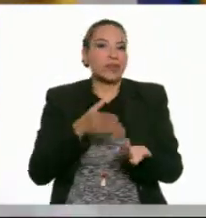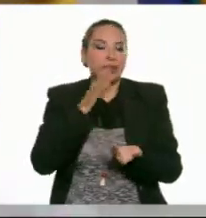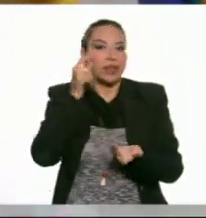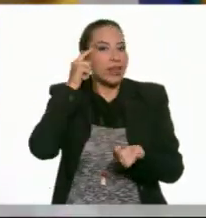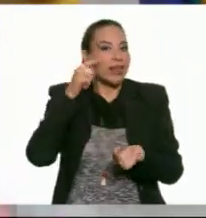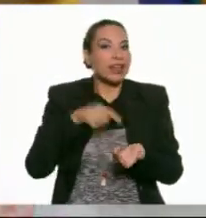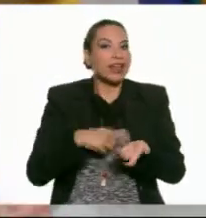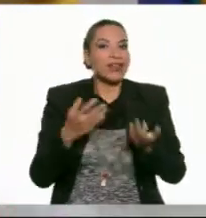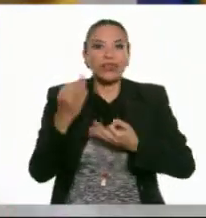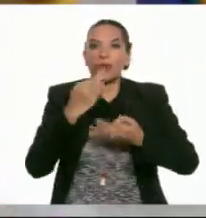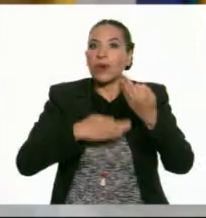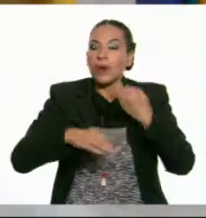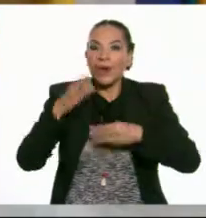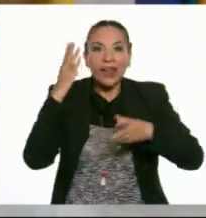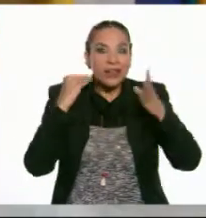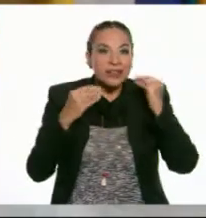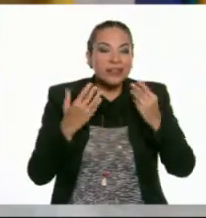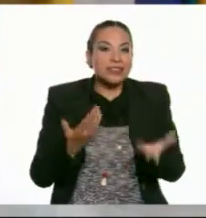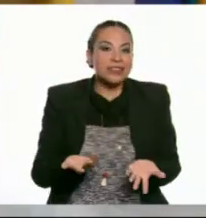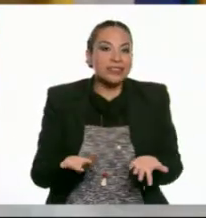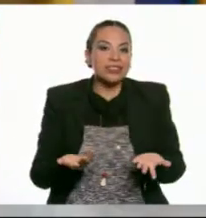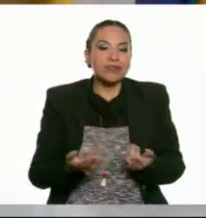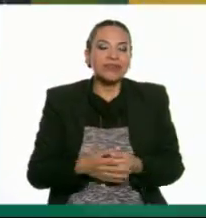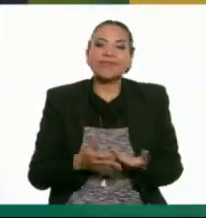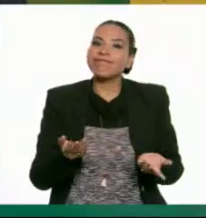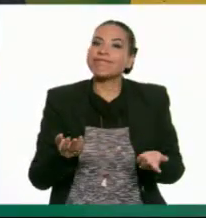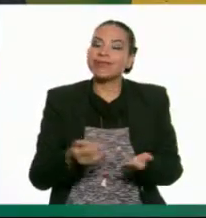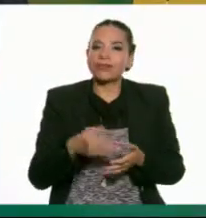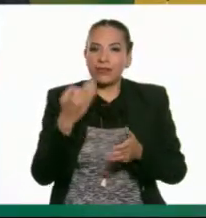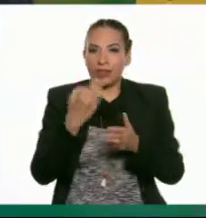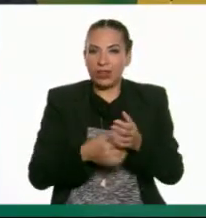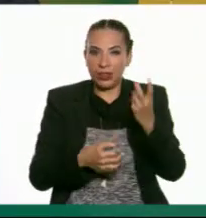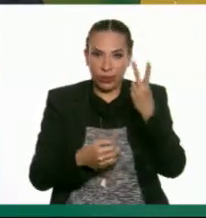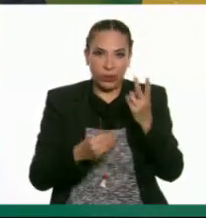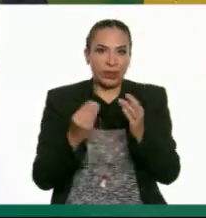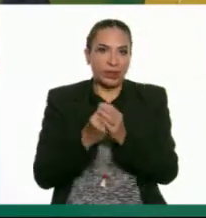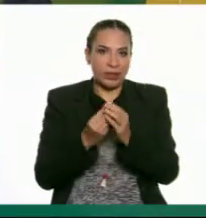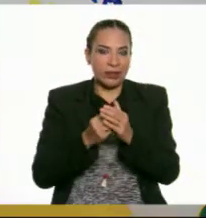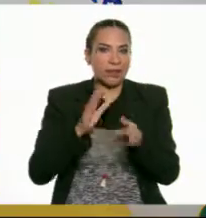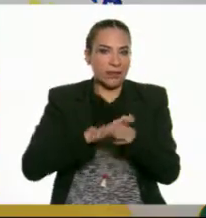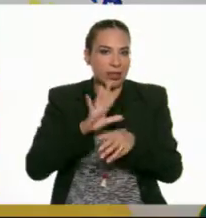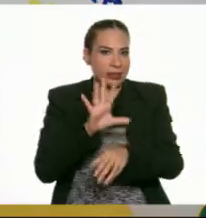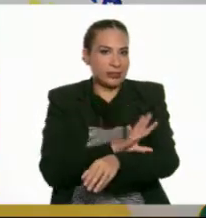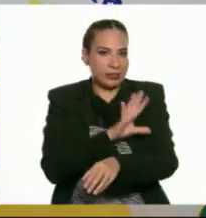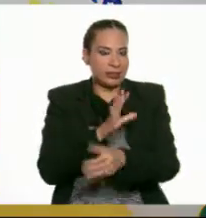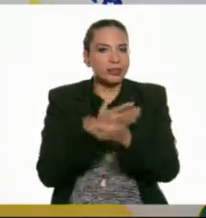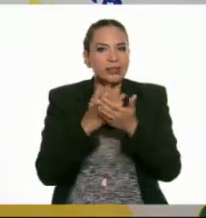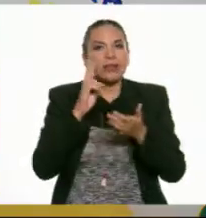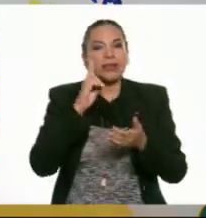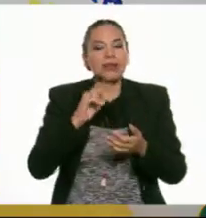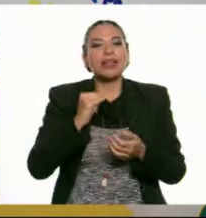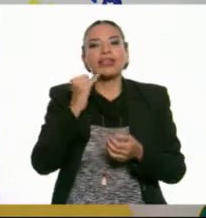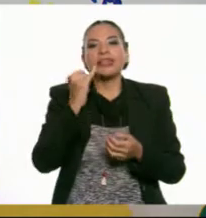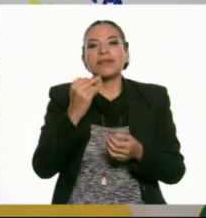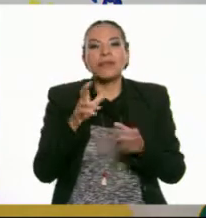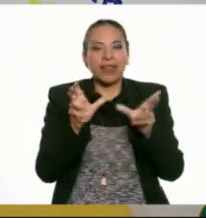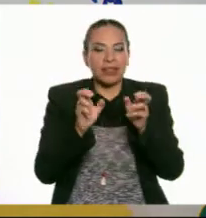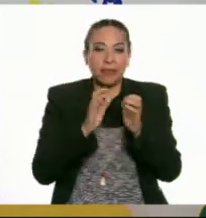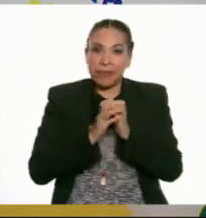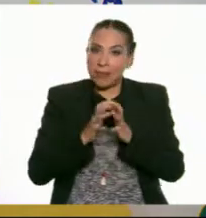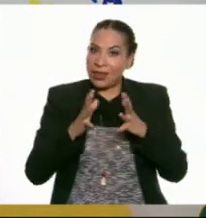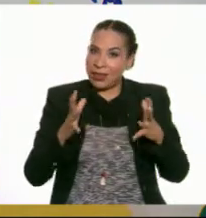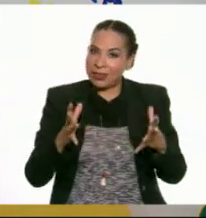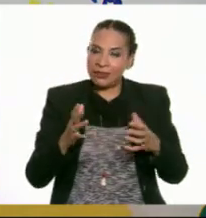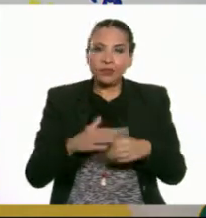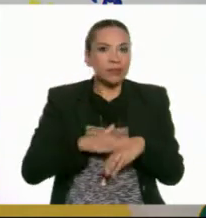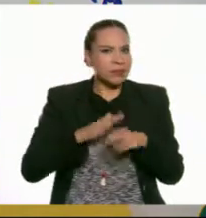puedo creer todo lo que aprendemos. Bueno, nos faltan dos clases todavía de imanes y vamos a ver todavía imanes más grandes.